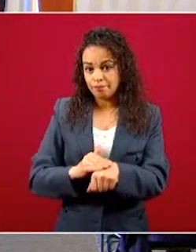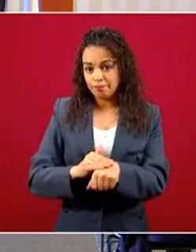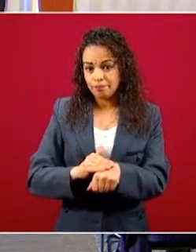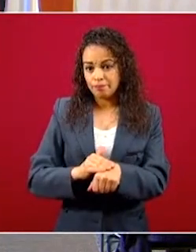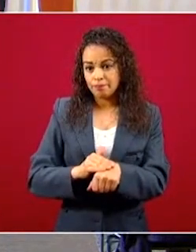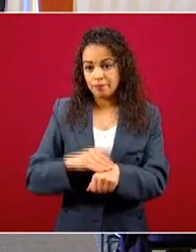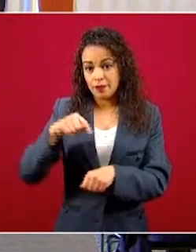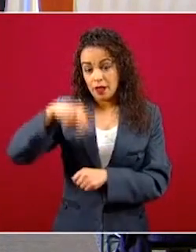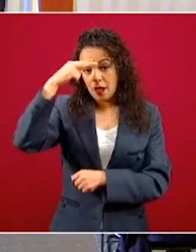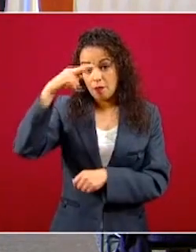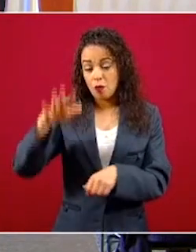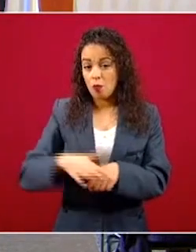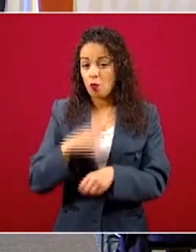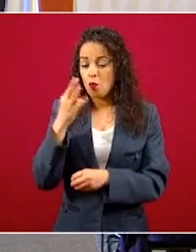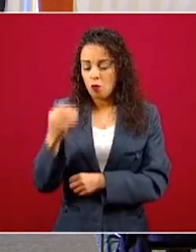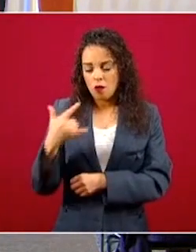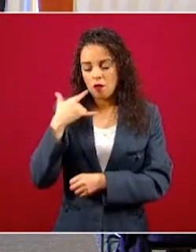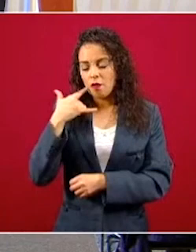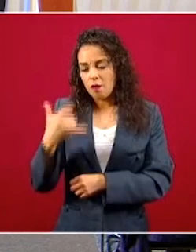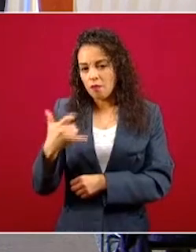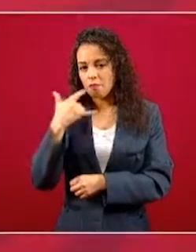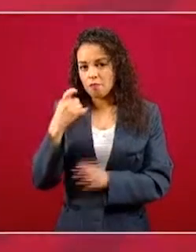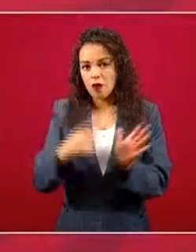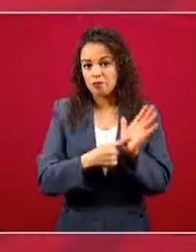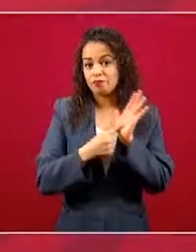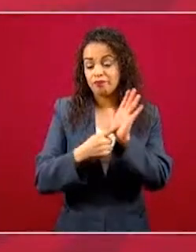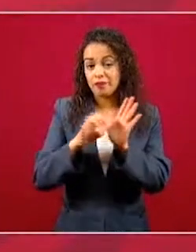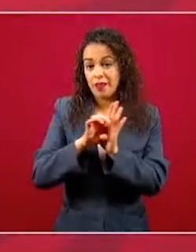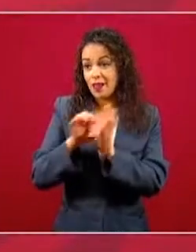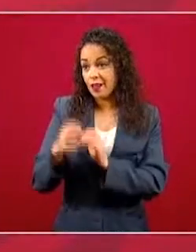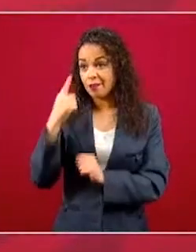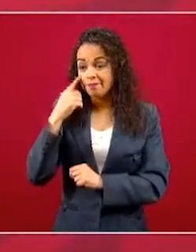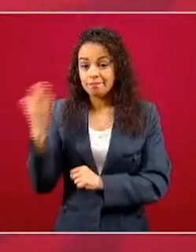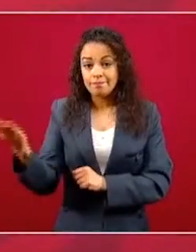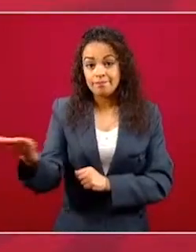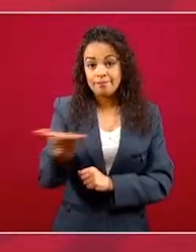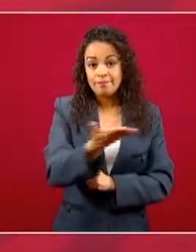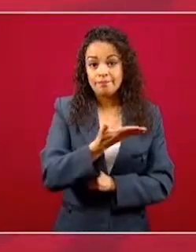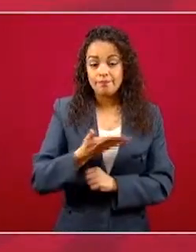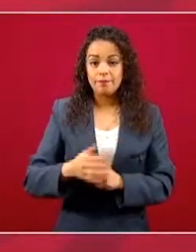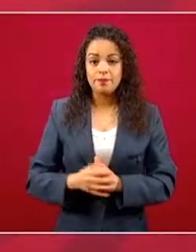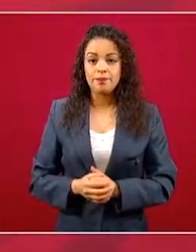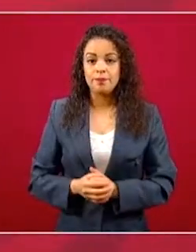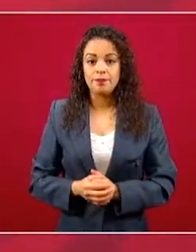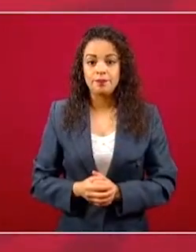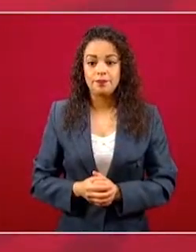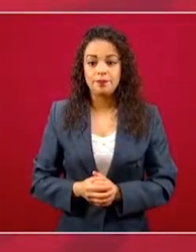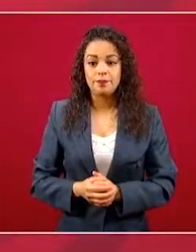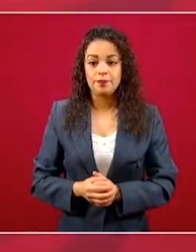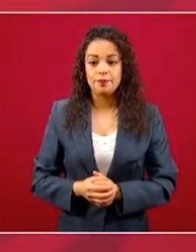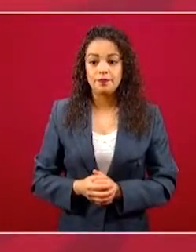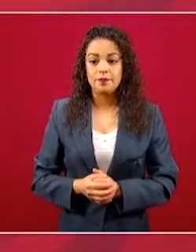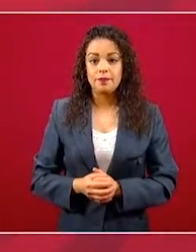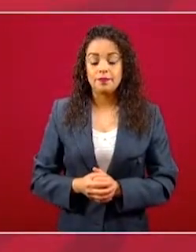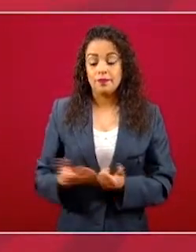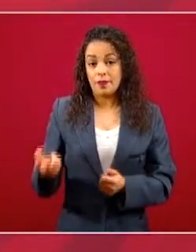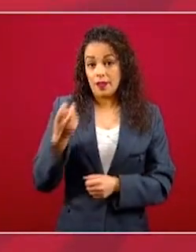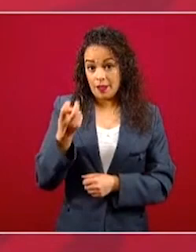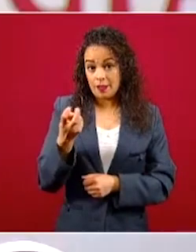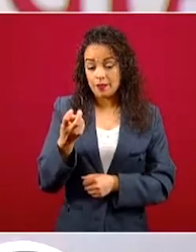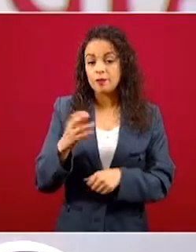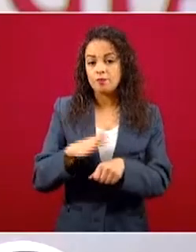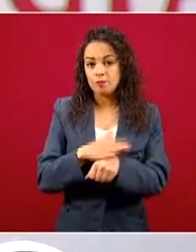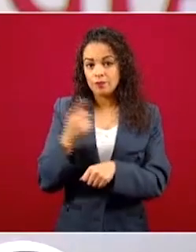su esfuerzo. La principal razón del reconocimiento a Aprende en Casa